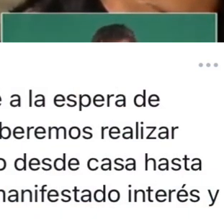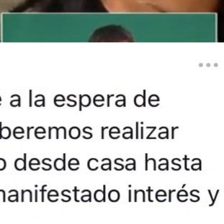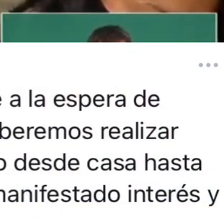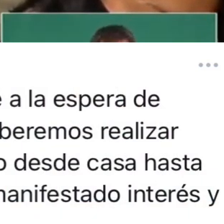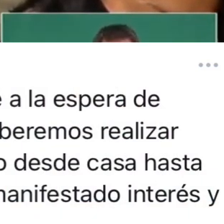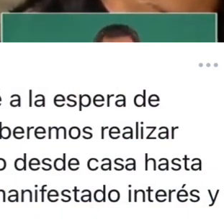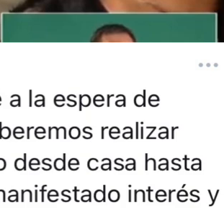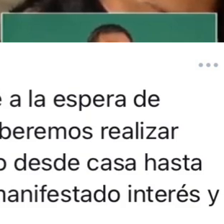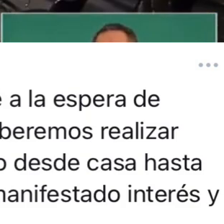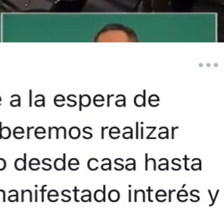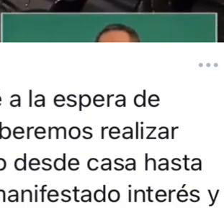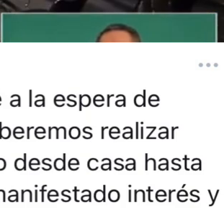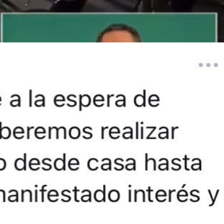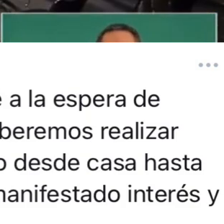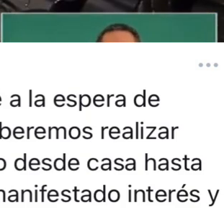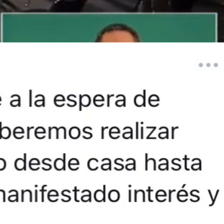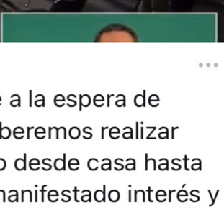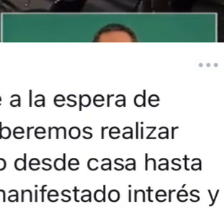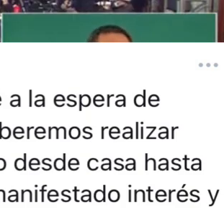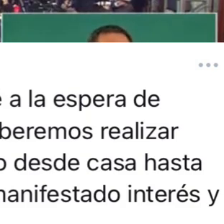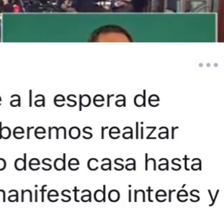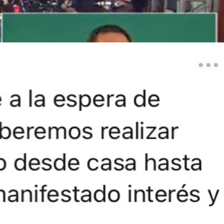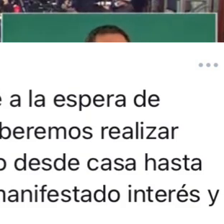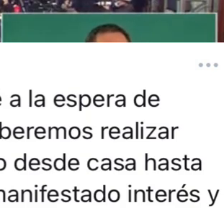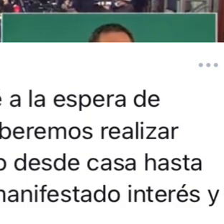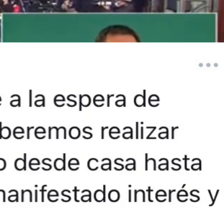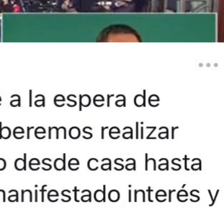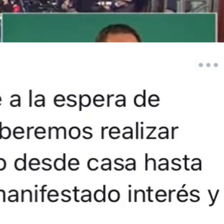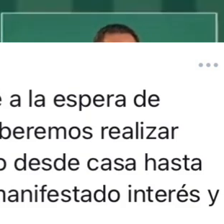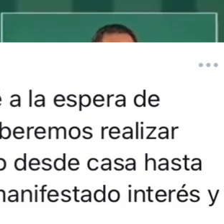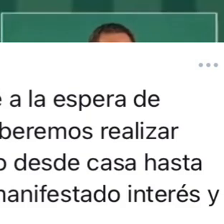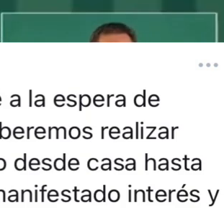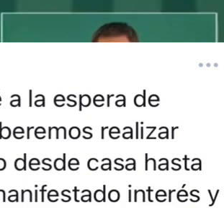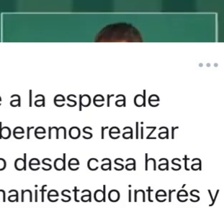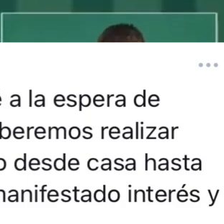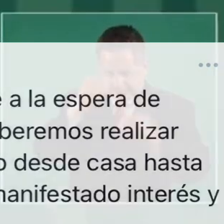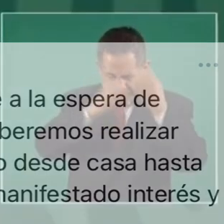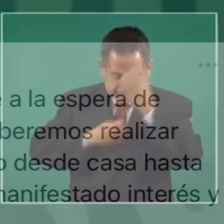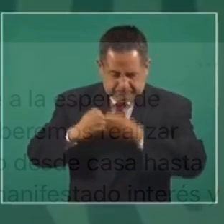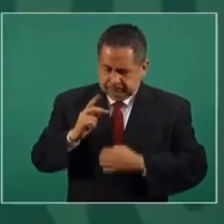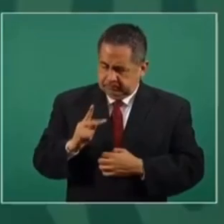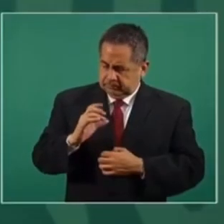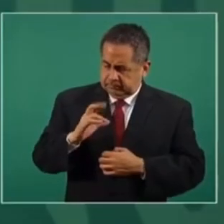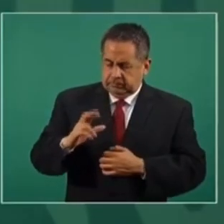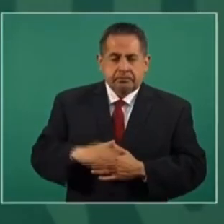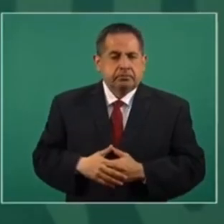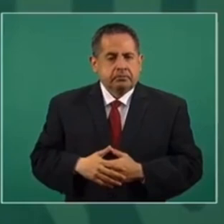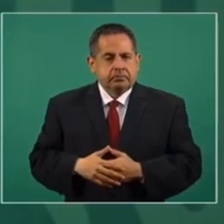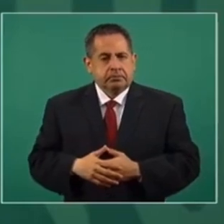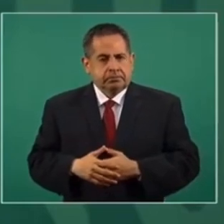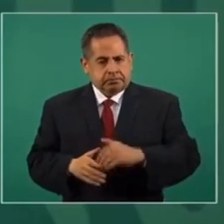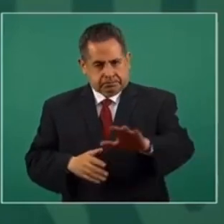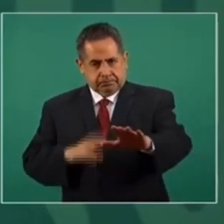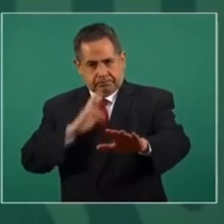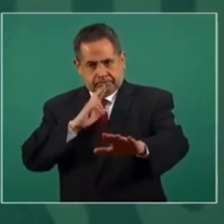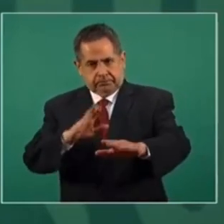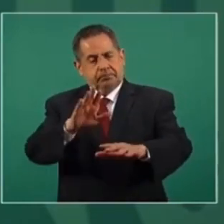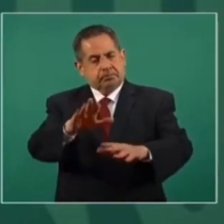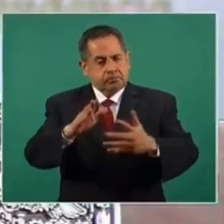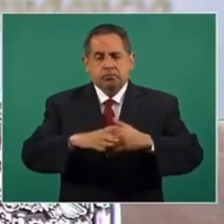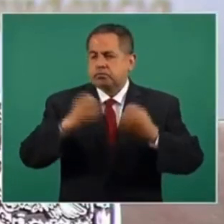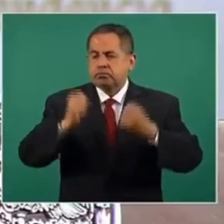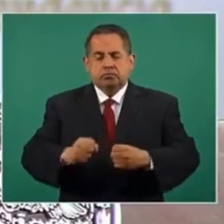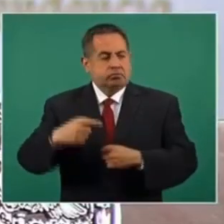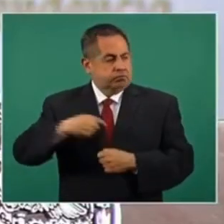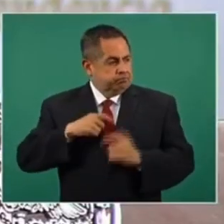Lo contaba bien hace un ratito el canciller Marcelo Obrard. Seguramente, todos los que hemos estado en contacto con el presidente, inclusive